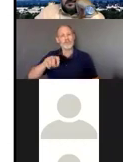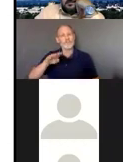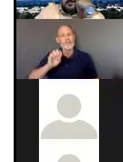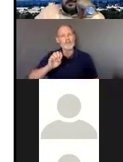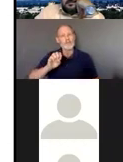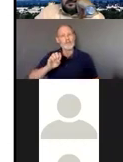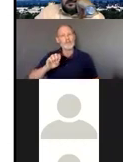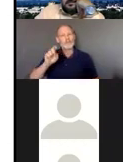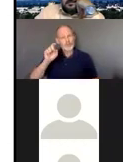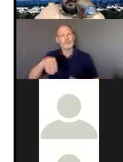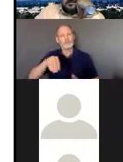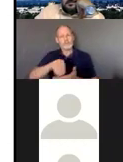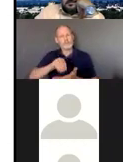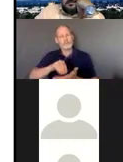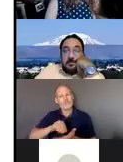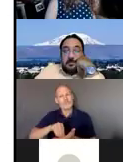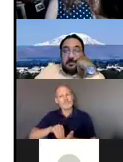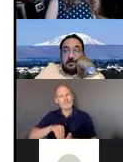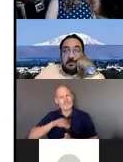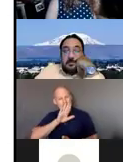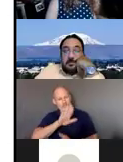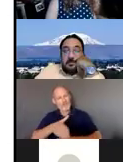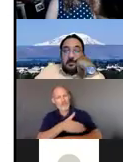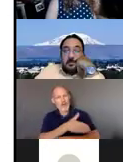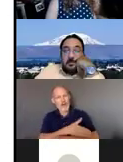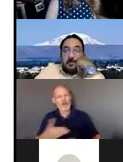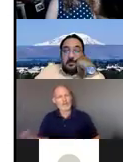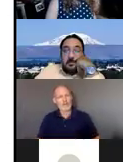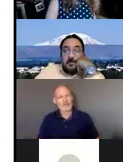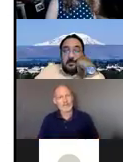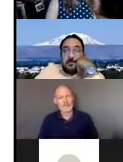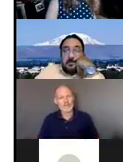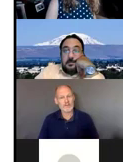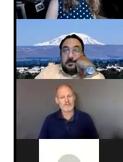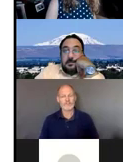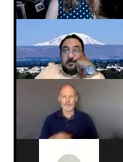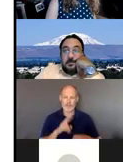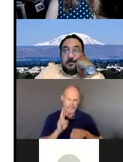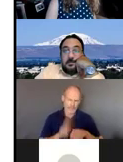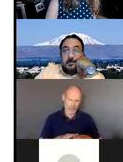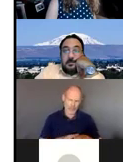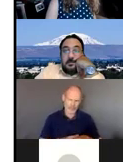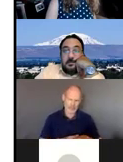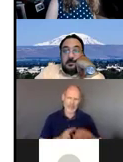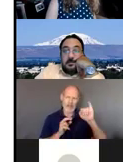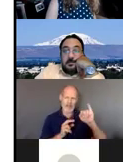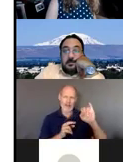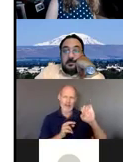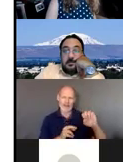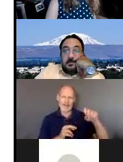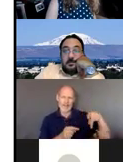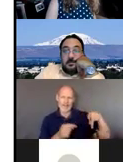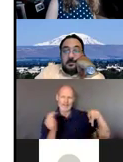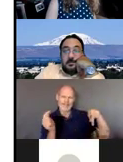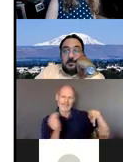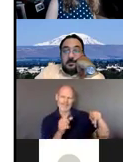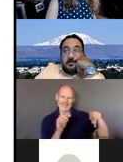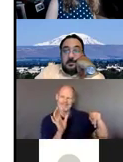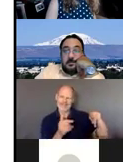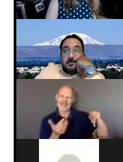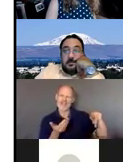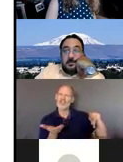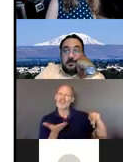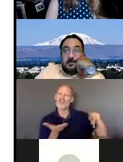que estén documentando o reportando el progreso y por supuesto reuniones de IEP al igual que los servicios que están